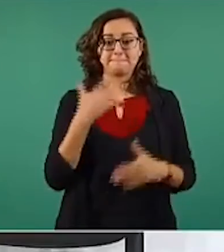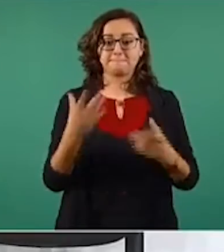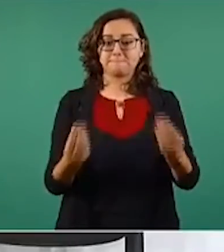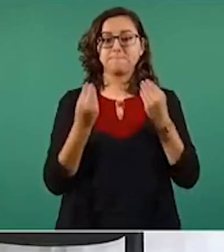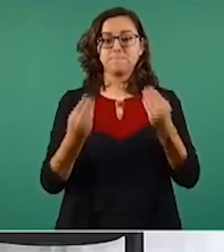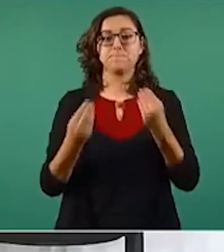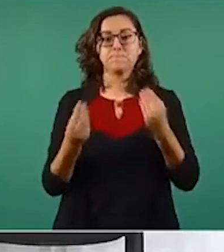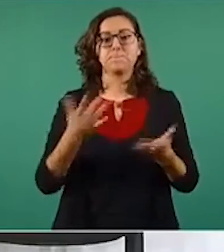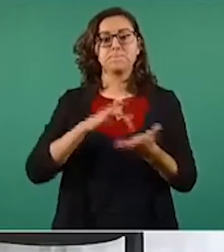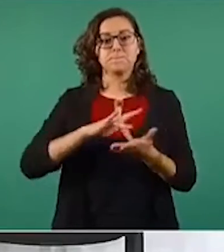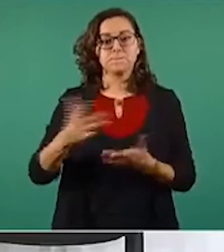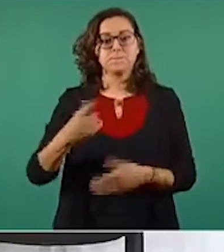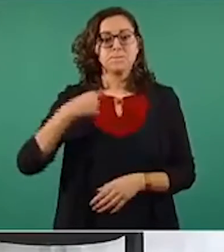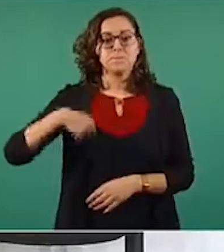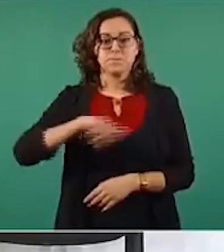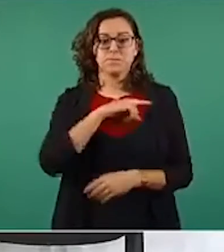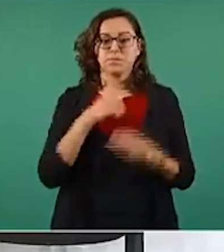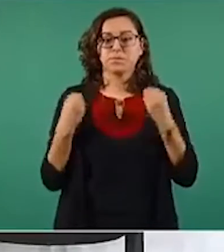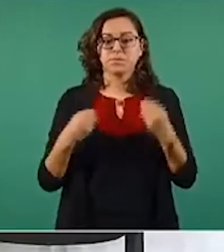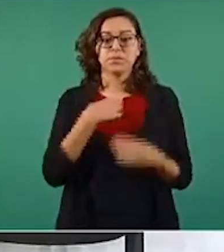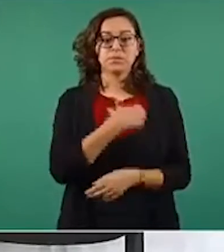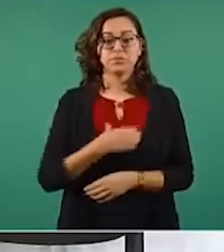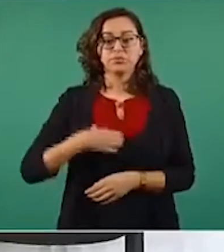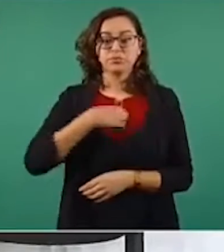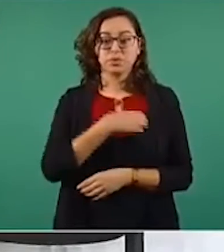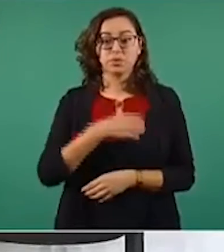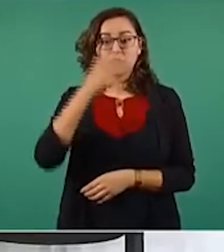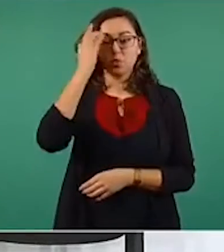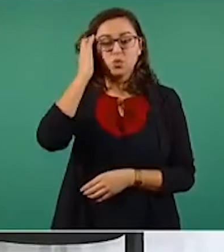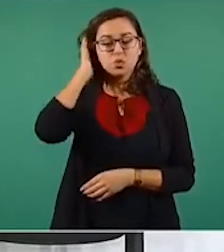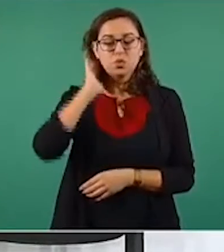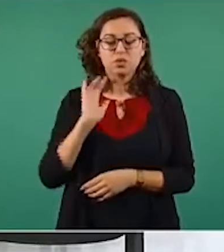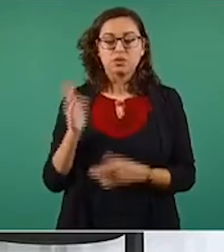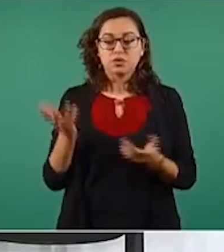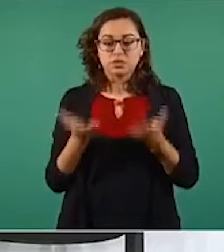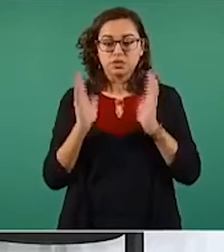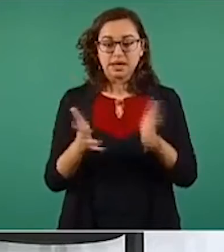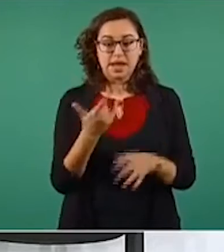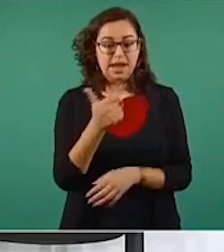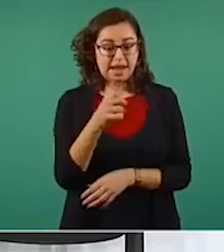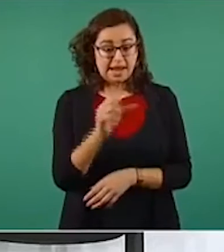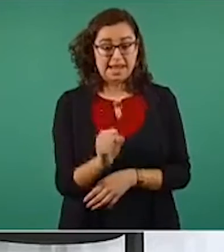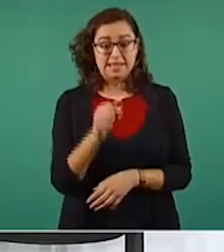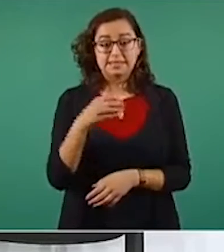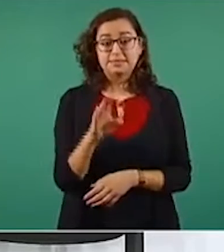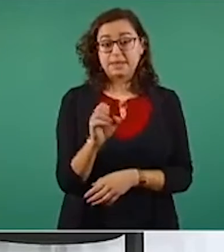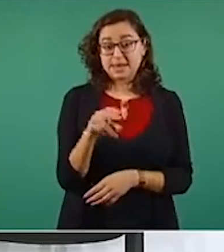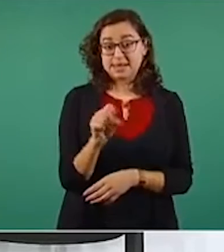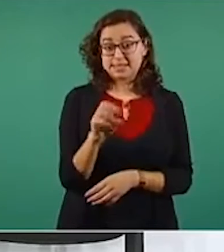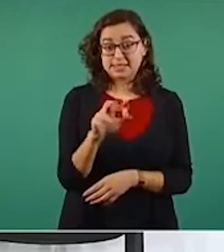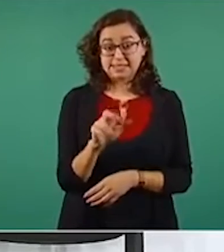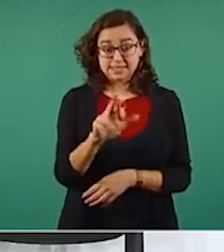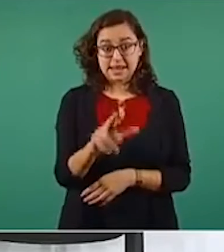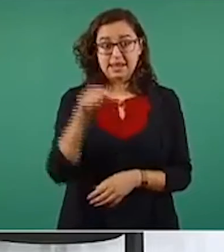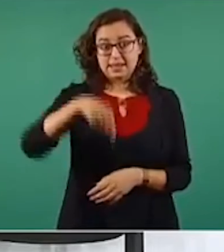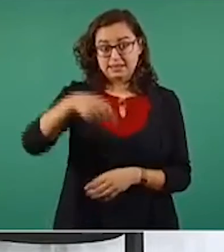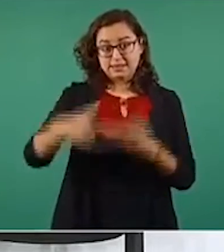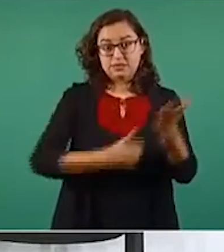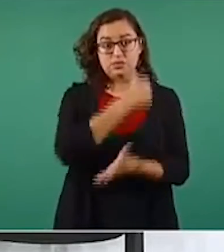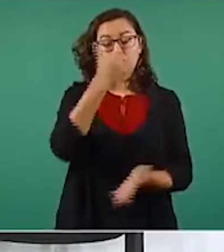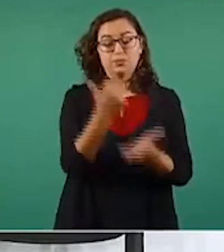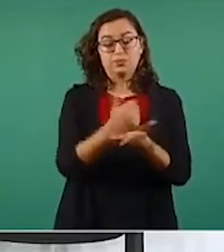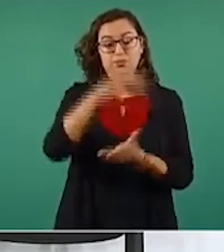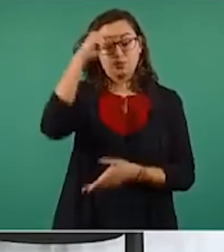contentos de este GAT Bienestar en la Ciudad de México. Informarle que el trabajo que hemos venido